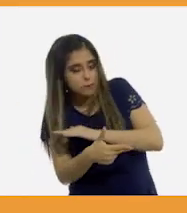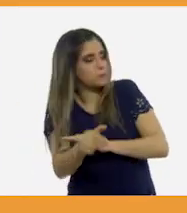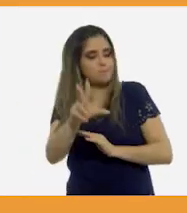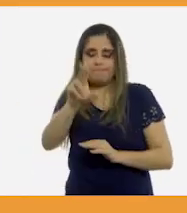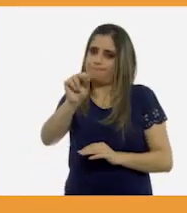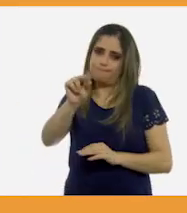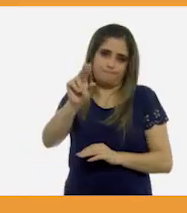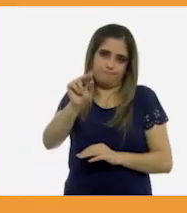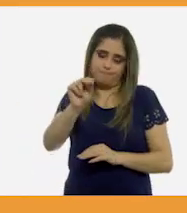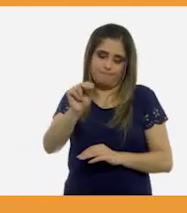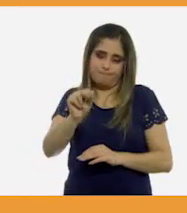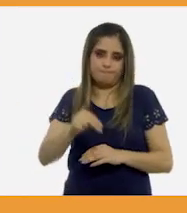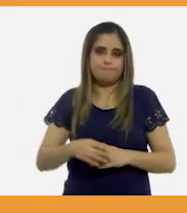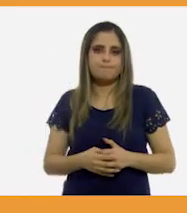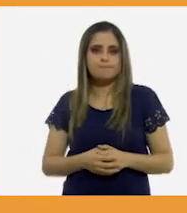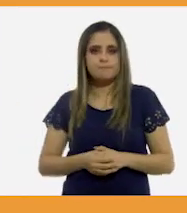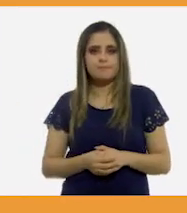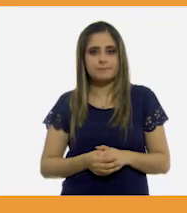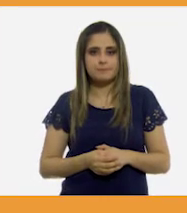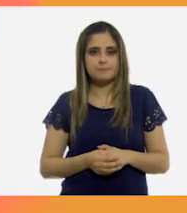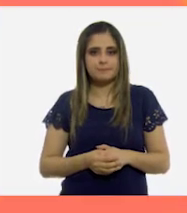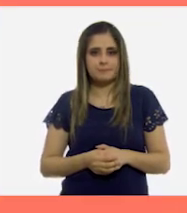introduzcas las tijeras en ella.